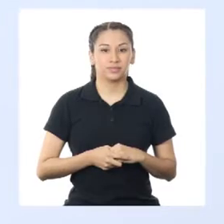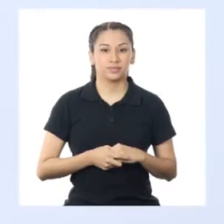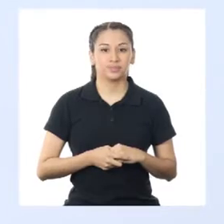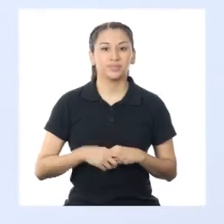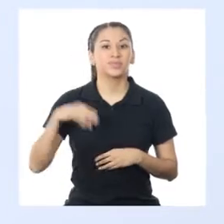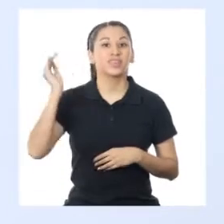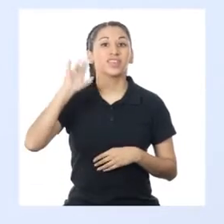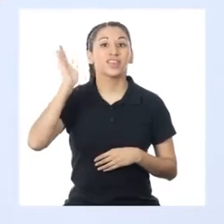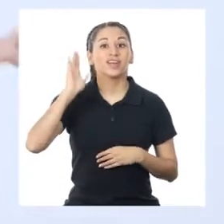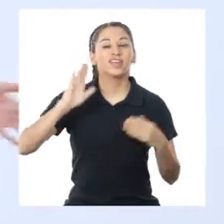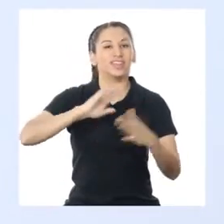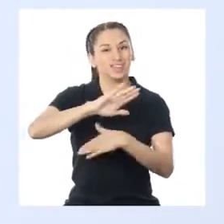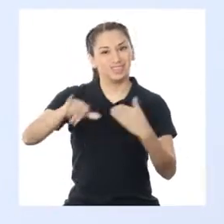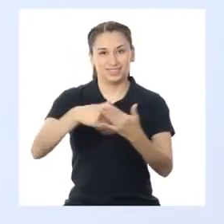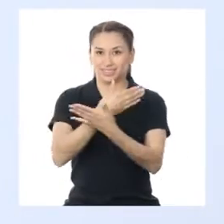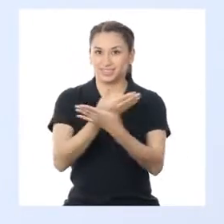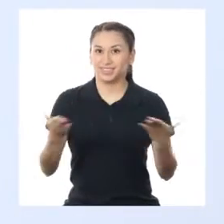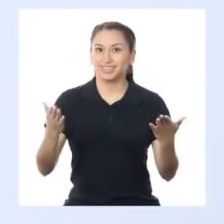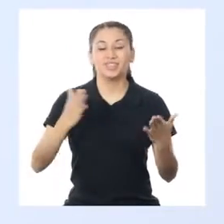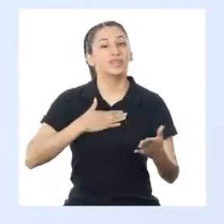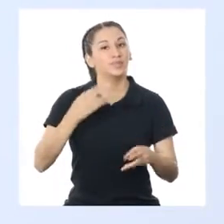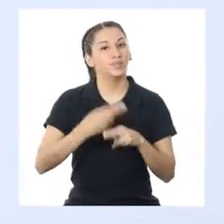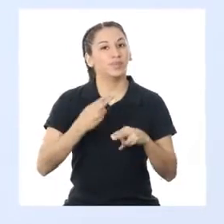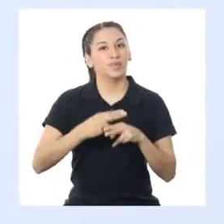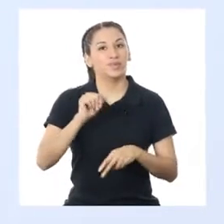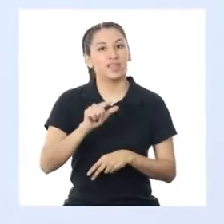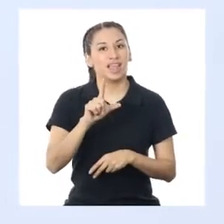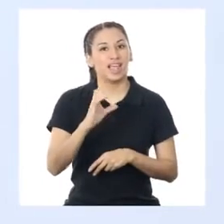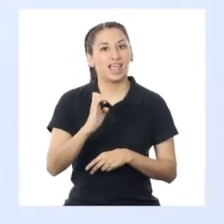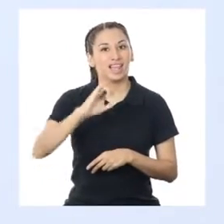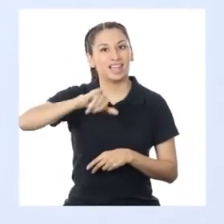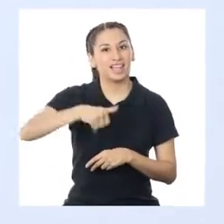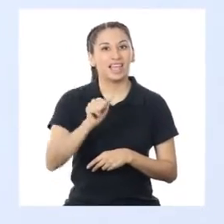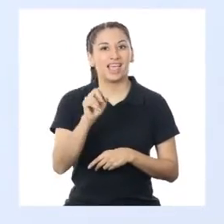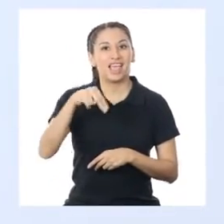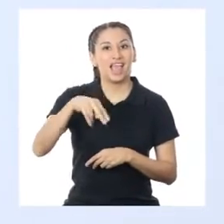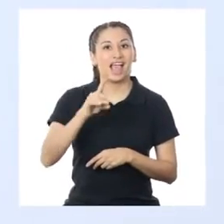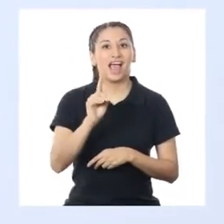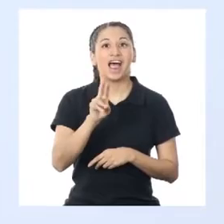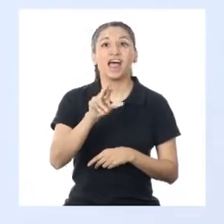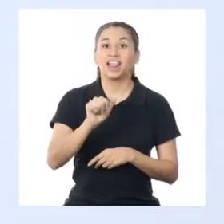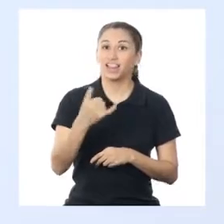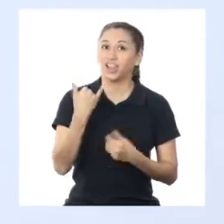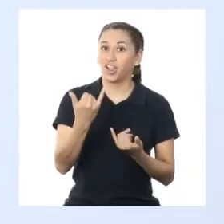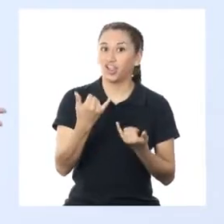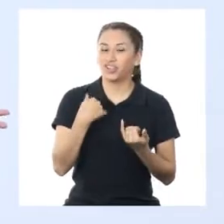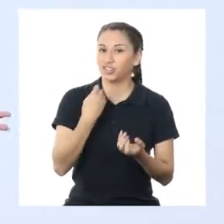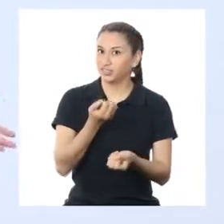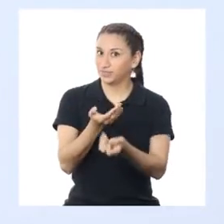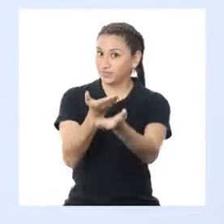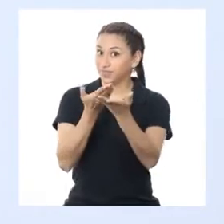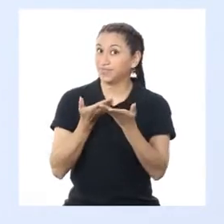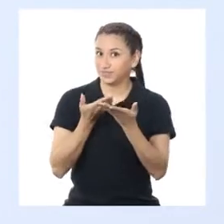Hola a todos y a todas. Me llamo Alejandra y hoy les traigo una invitación muy especial. Vamos a